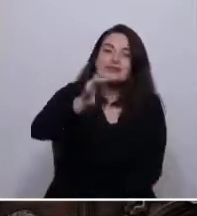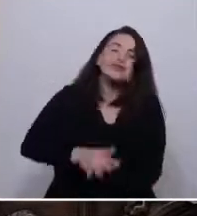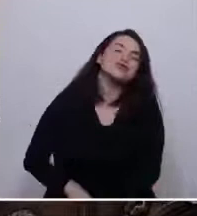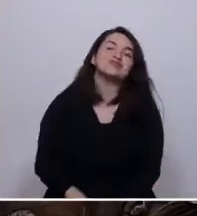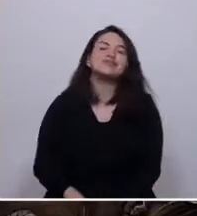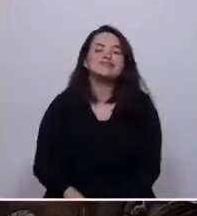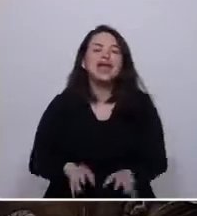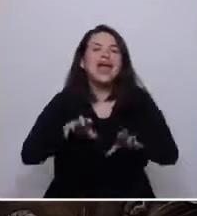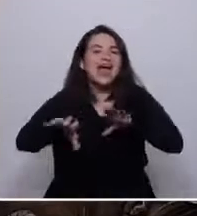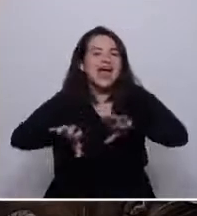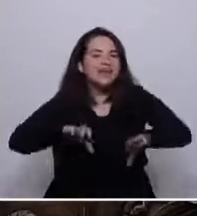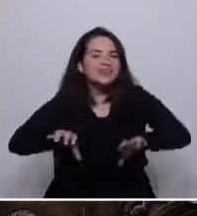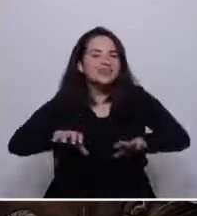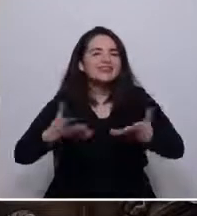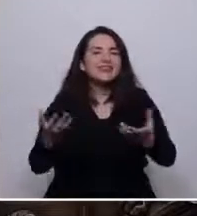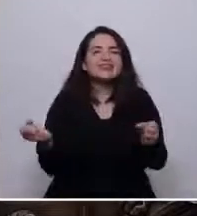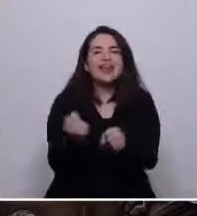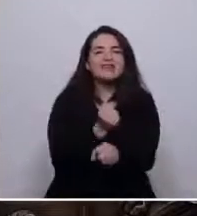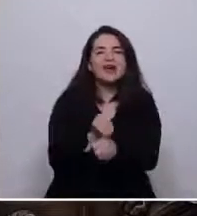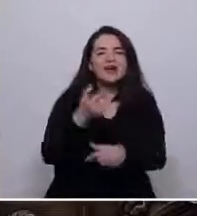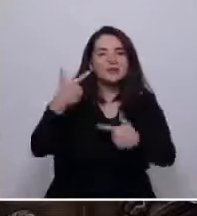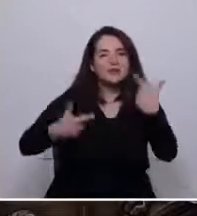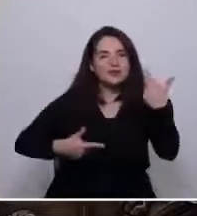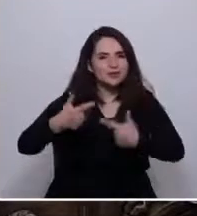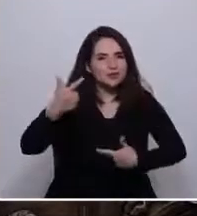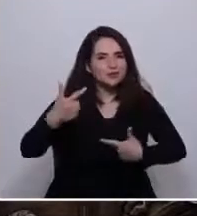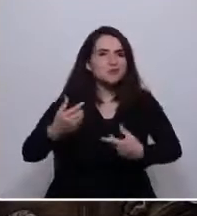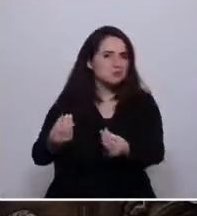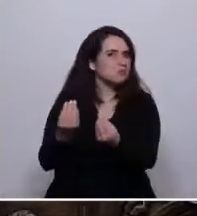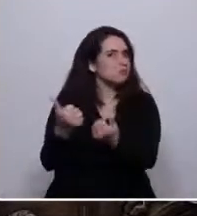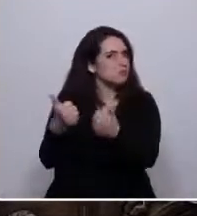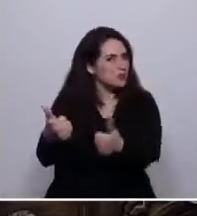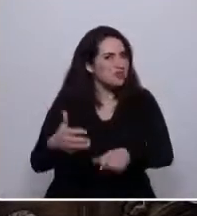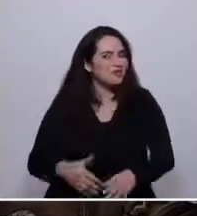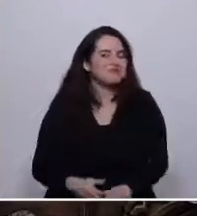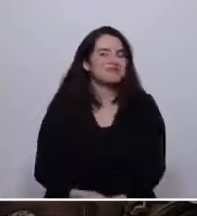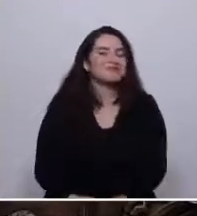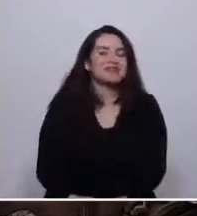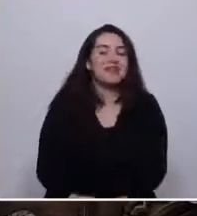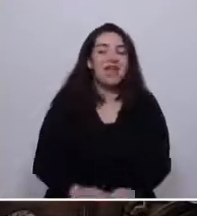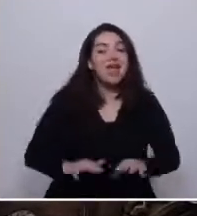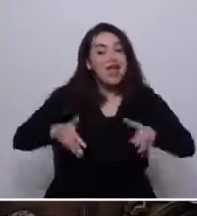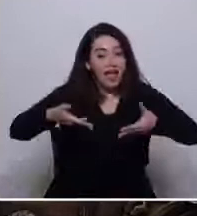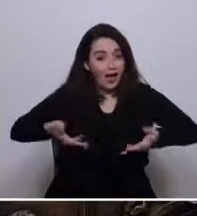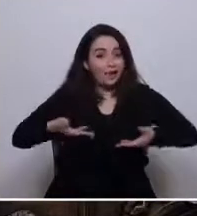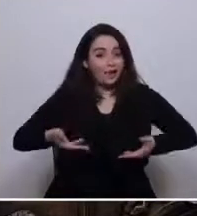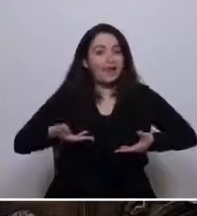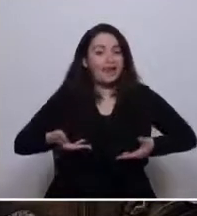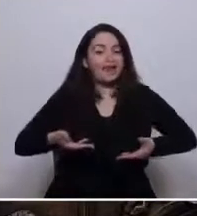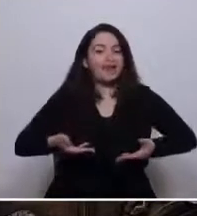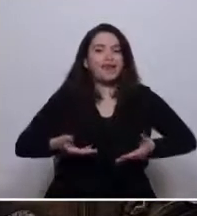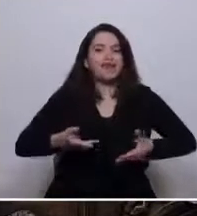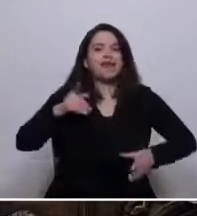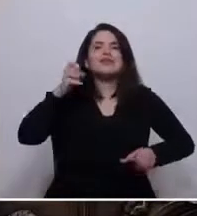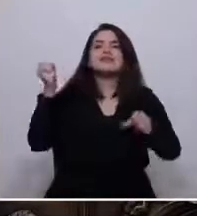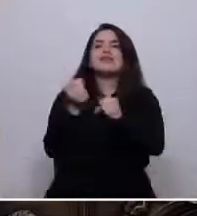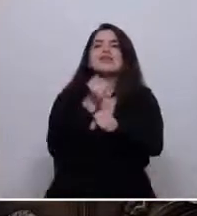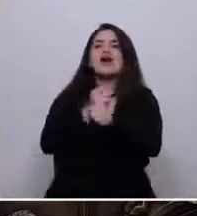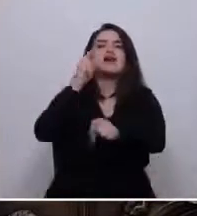actividad política, lo cual estaría muy bien. Pero ahora el cometido es otro.